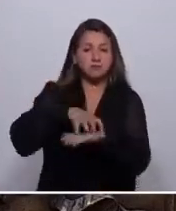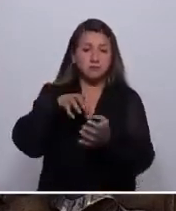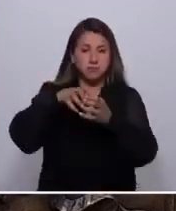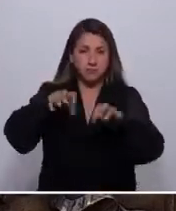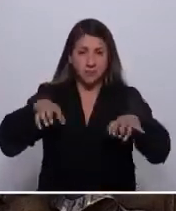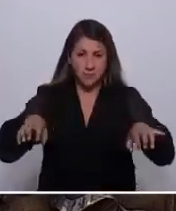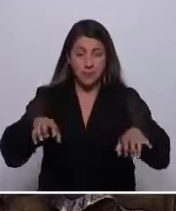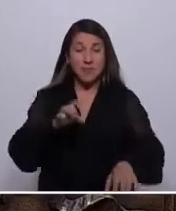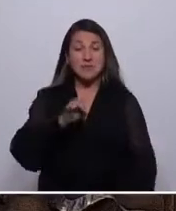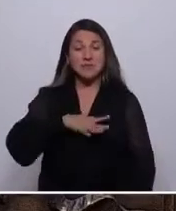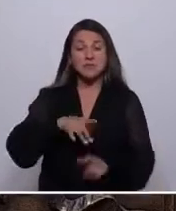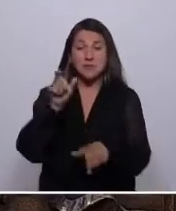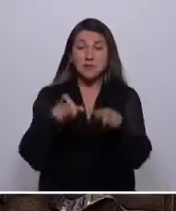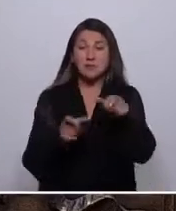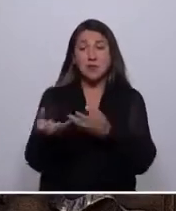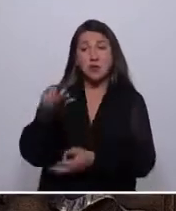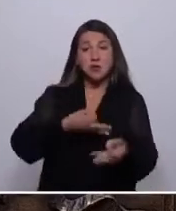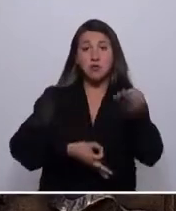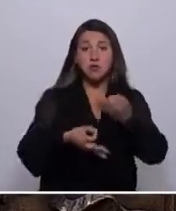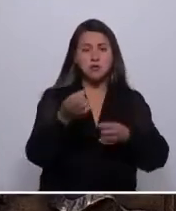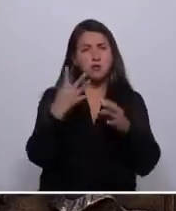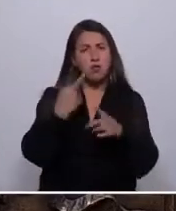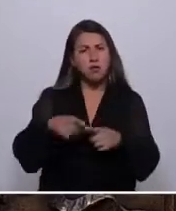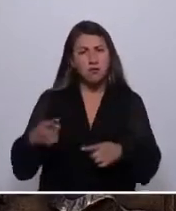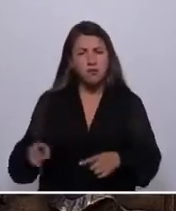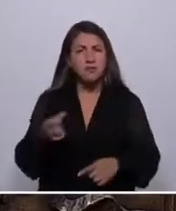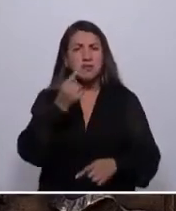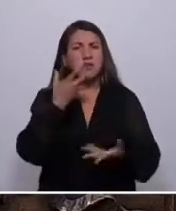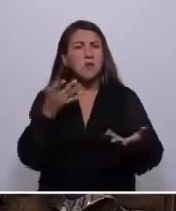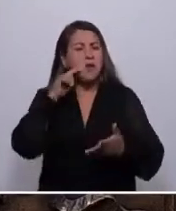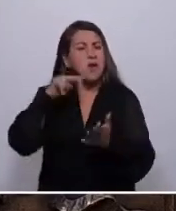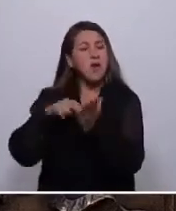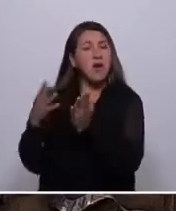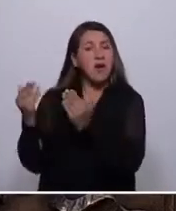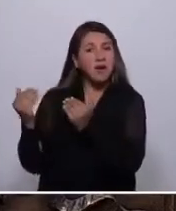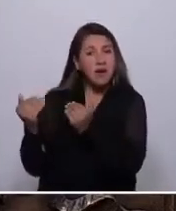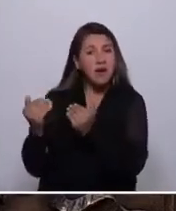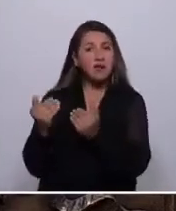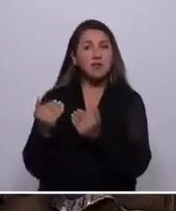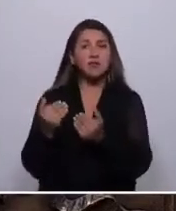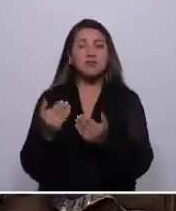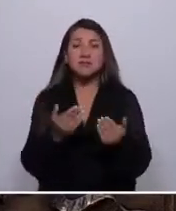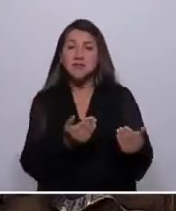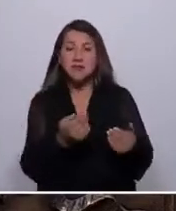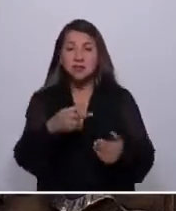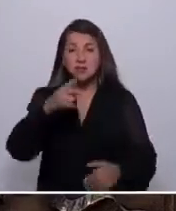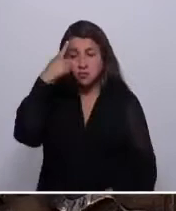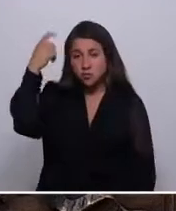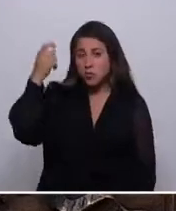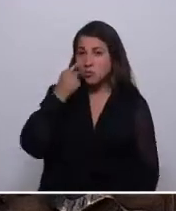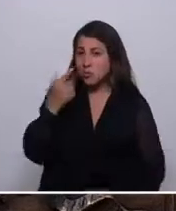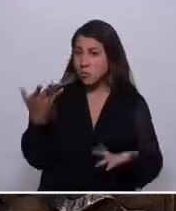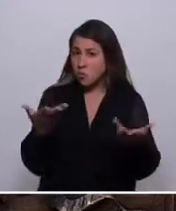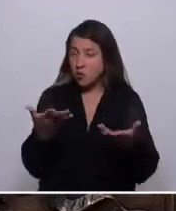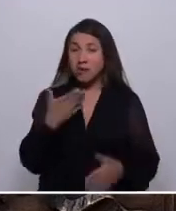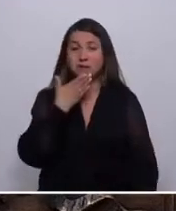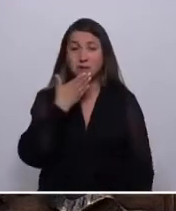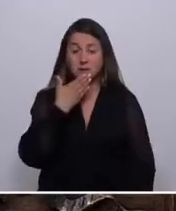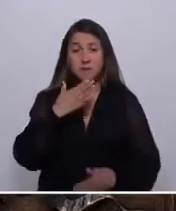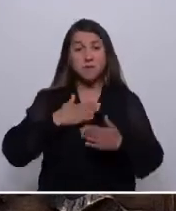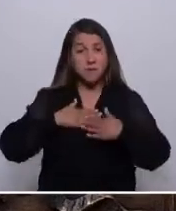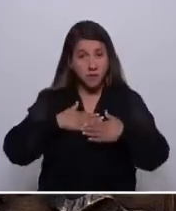Los chilenos nos han dicho una y otra vez cuáles son sus anhelos, necesidades y sueños. Y también son los míos,